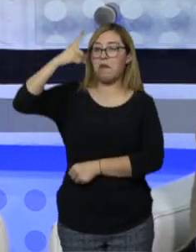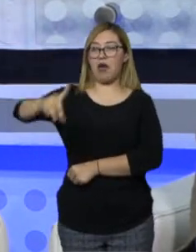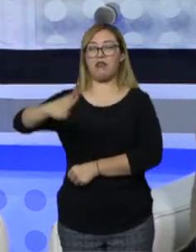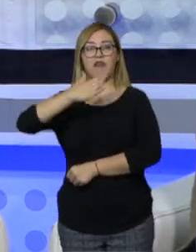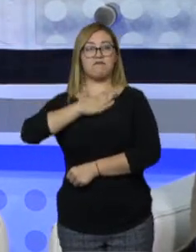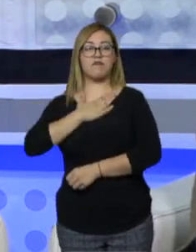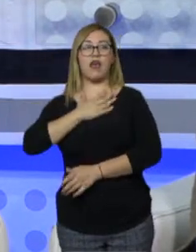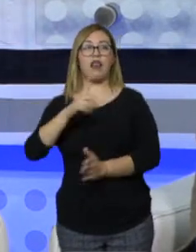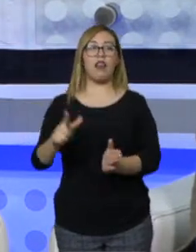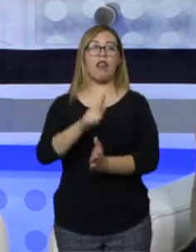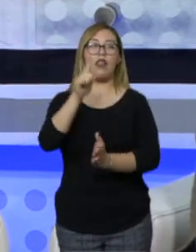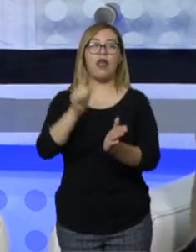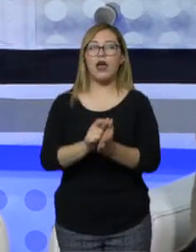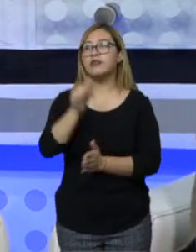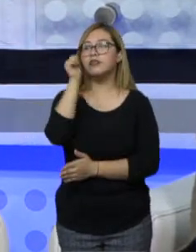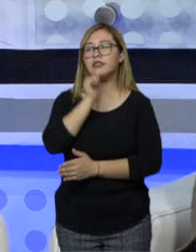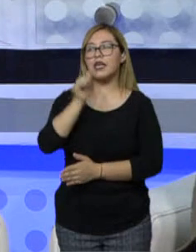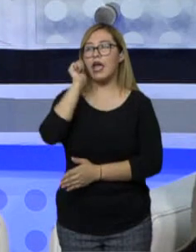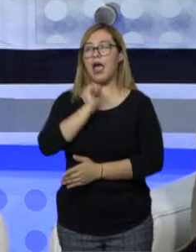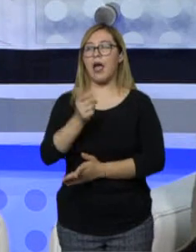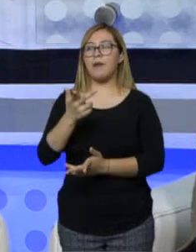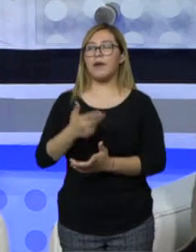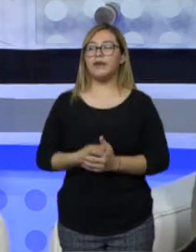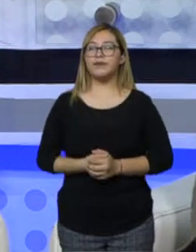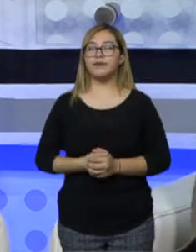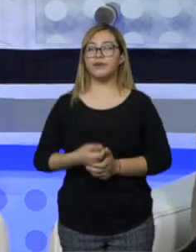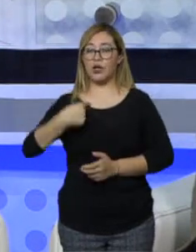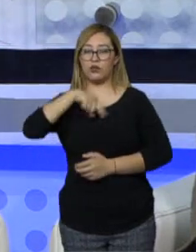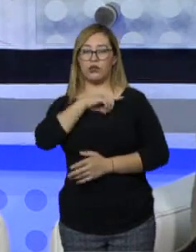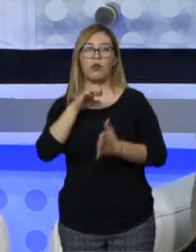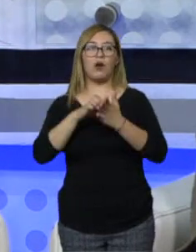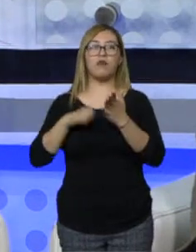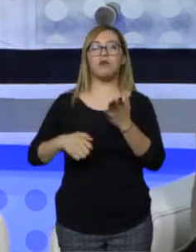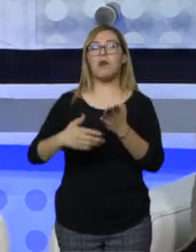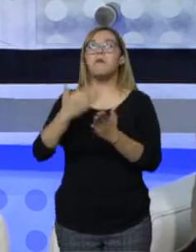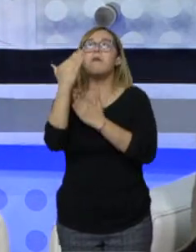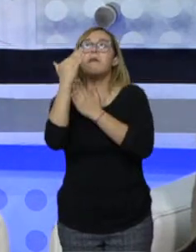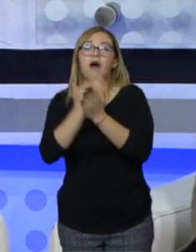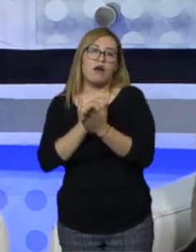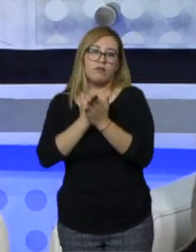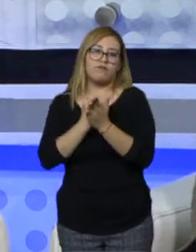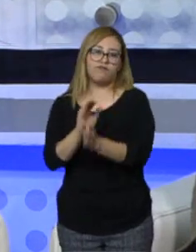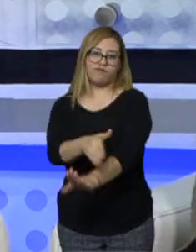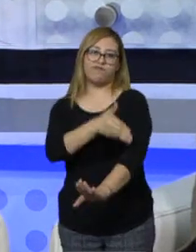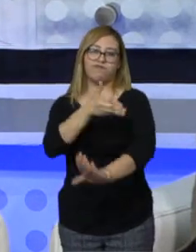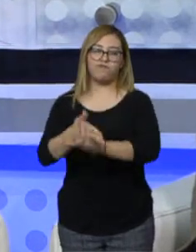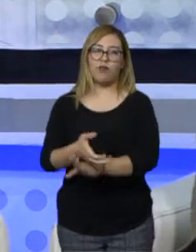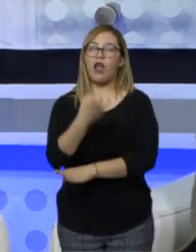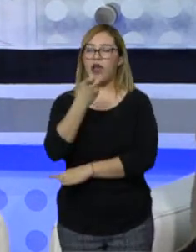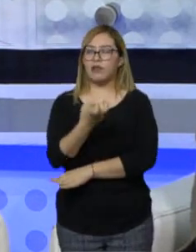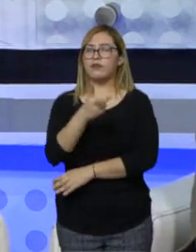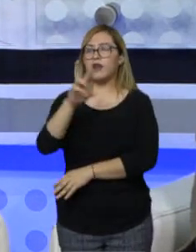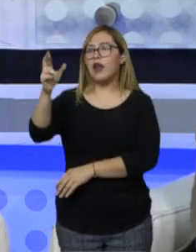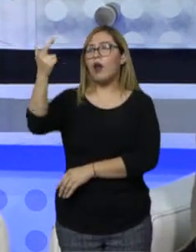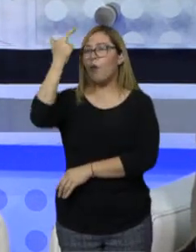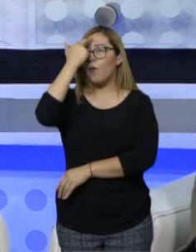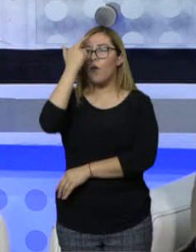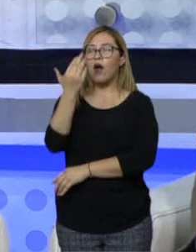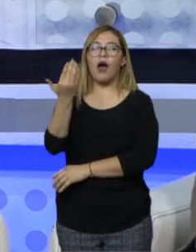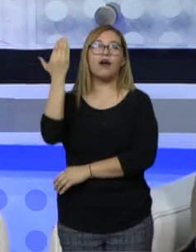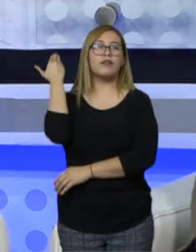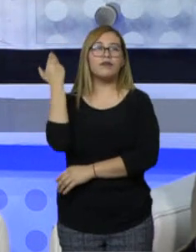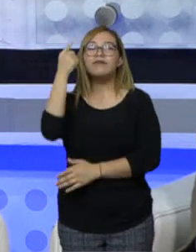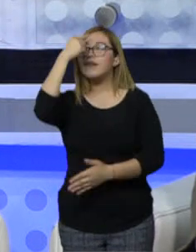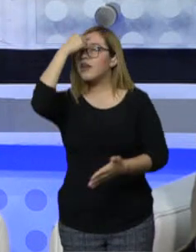quieras mostrarte como siempre radical y que nosotros estemos pagando los platos rotos. Curioso porque recuerdo que durante, parece que